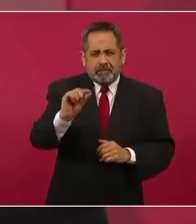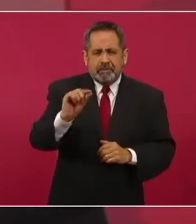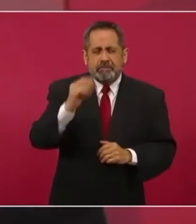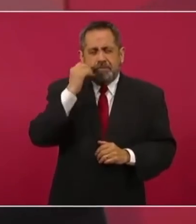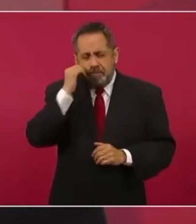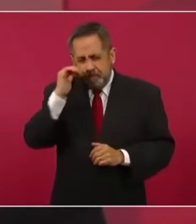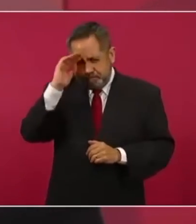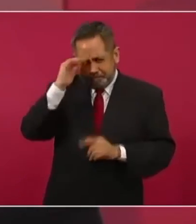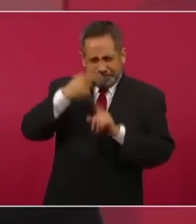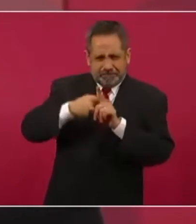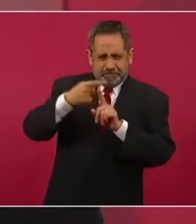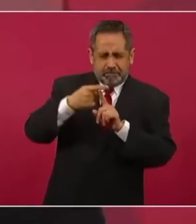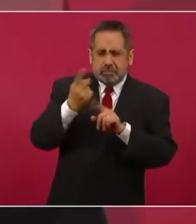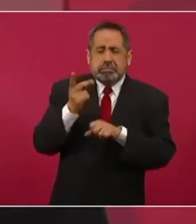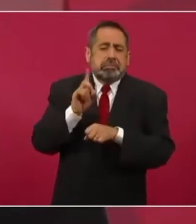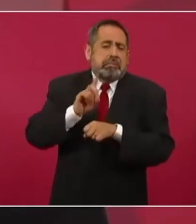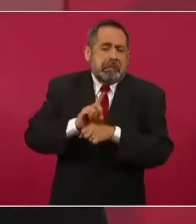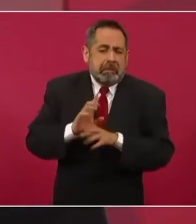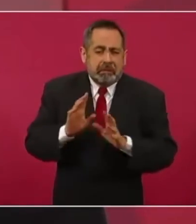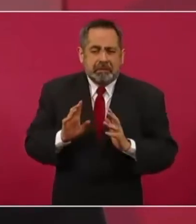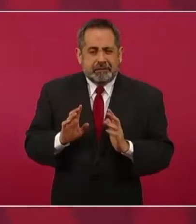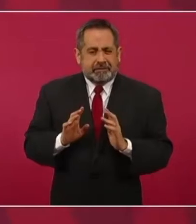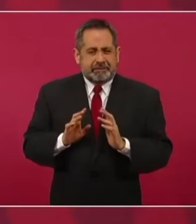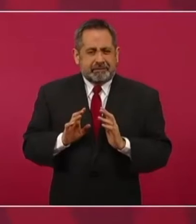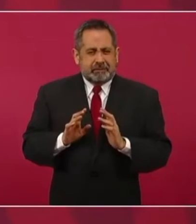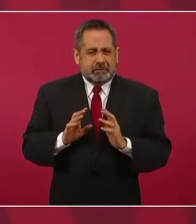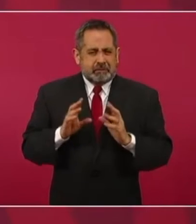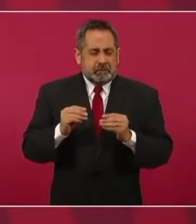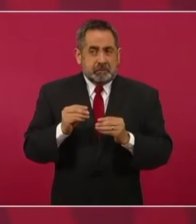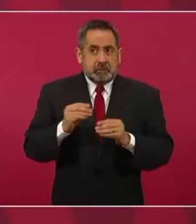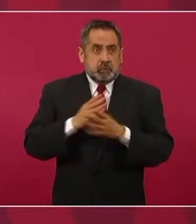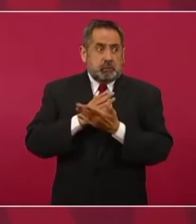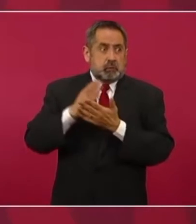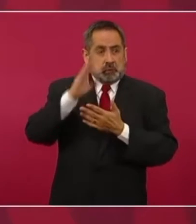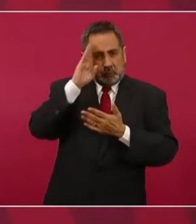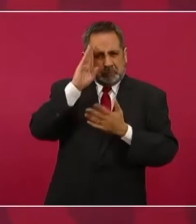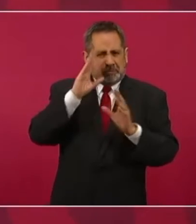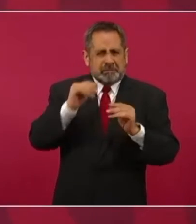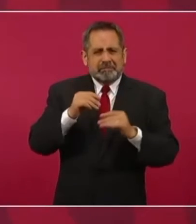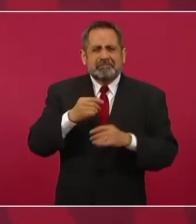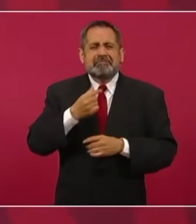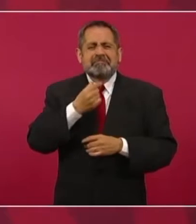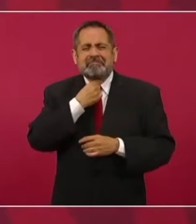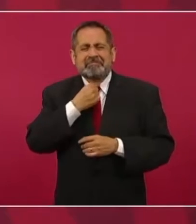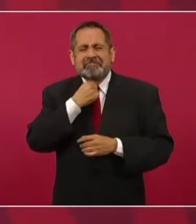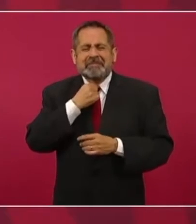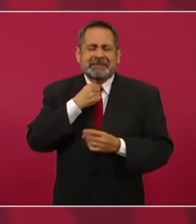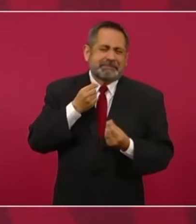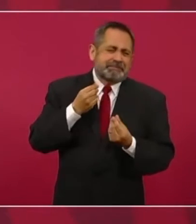calentura, pero un día no mucha garganta,